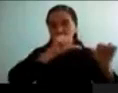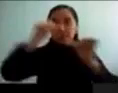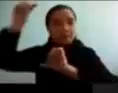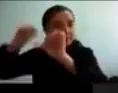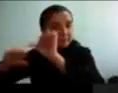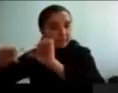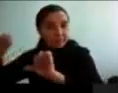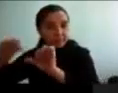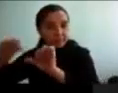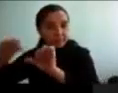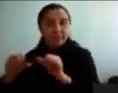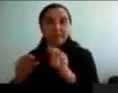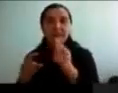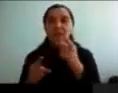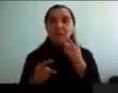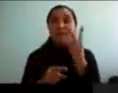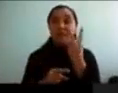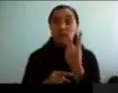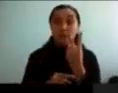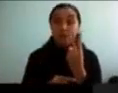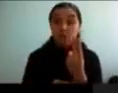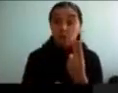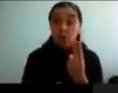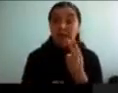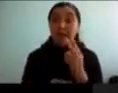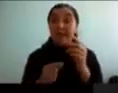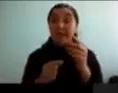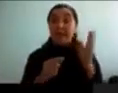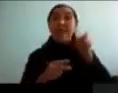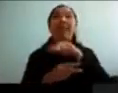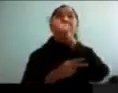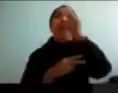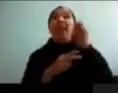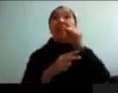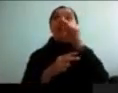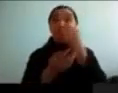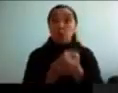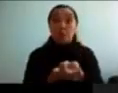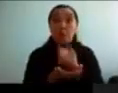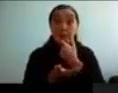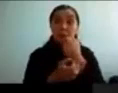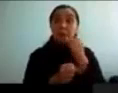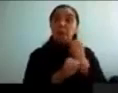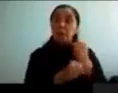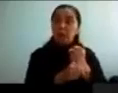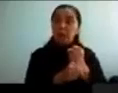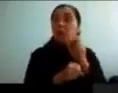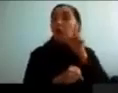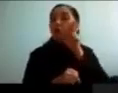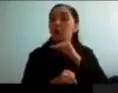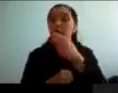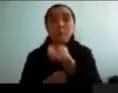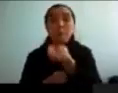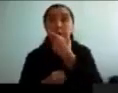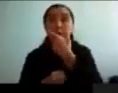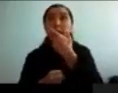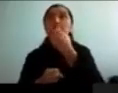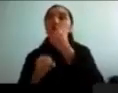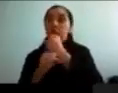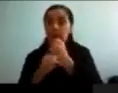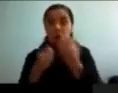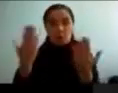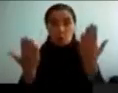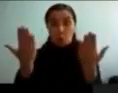con y sin medicamento. En este caso, metilgenato. Entonces, nos damos cuenta que el metilgenato sí tiene un efecto, tanto en la conducta como en la respuesta pupilar.